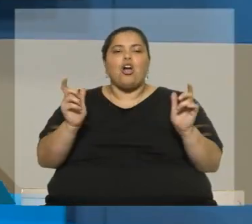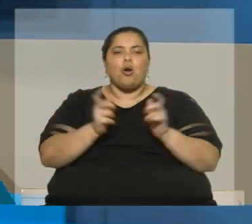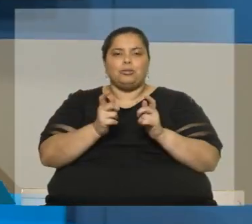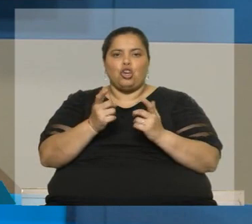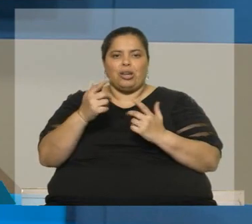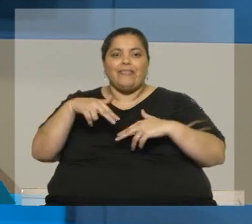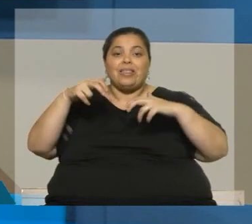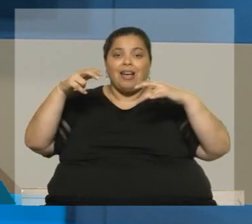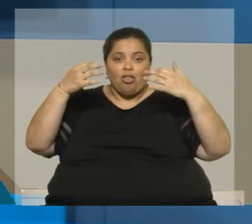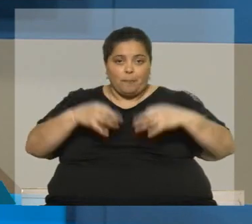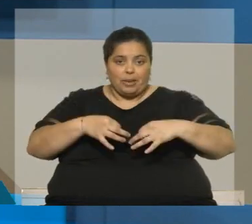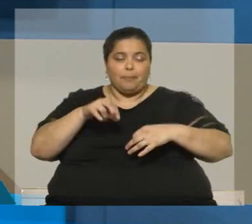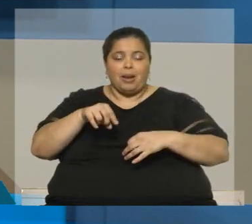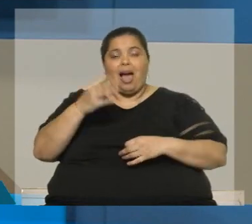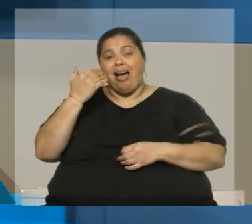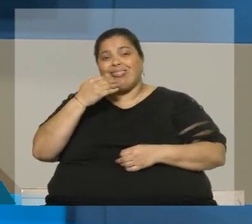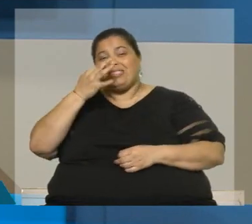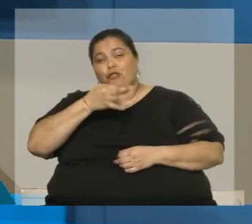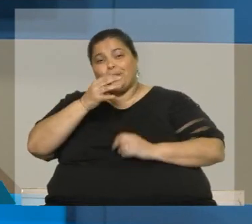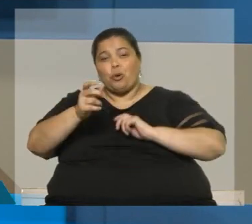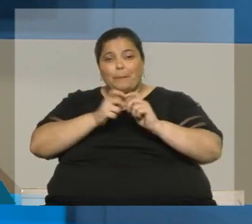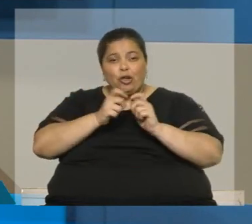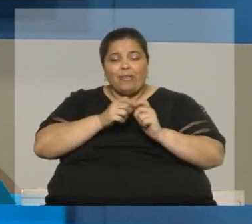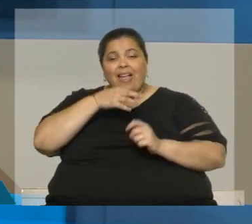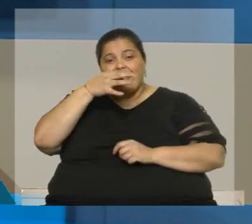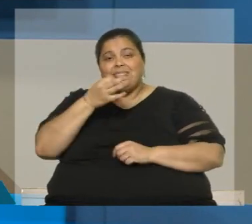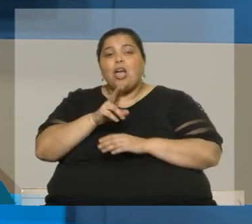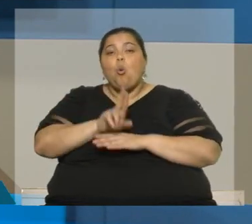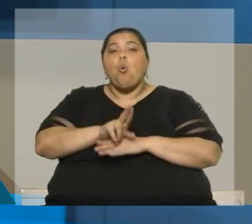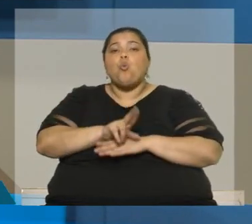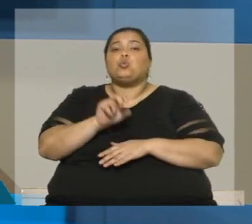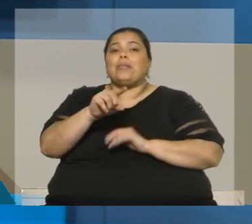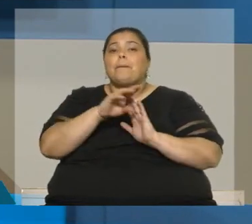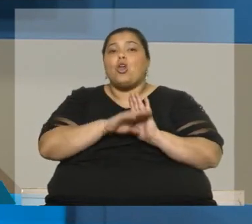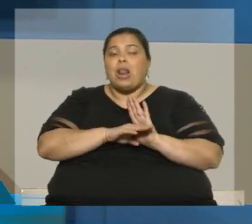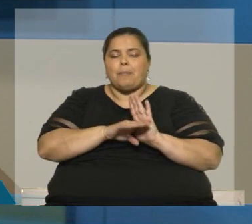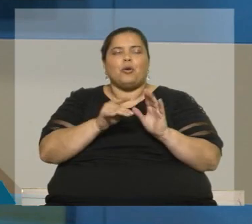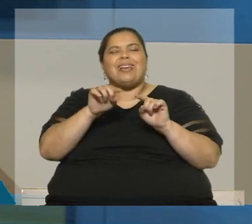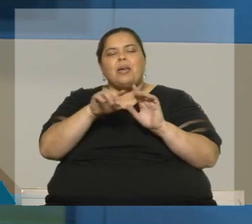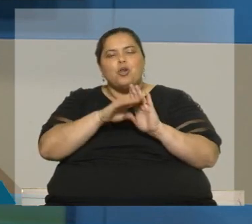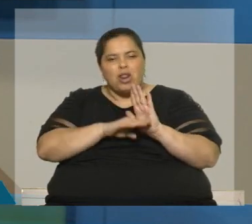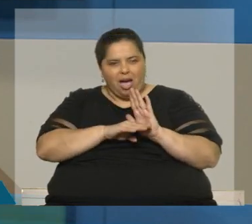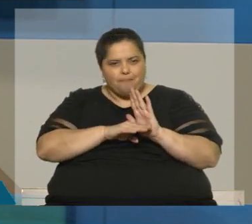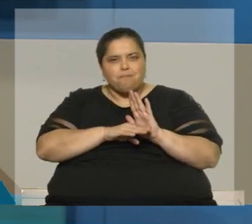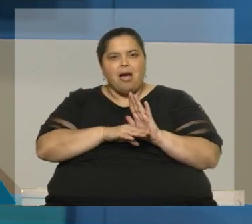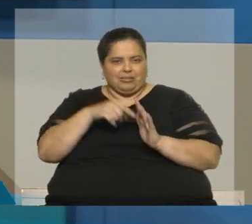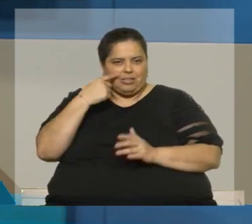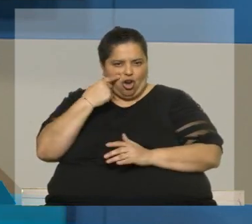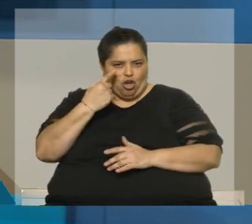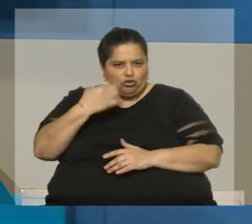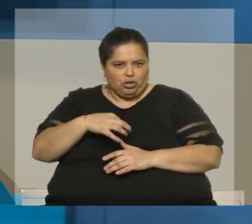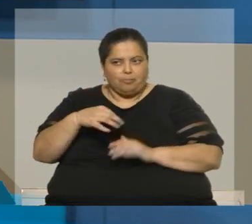de que hubiera informaciones periodísticas acerca de un uso irregular del programa Pegasus. El programa Pegasus es un programa que si se utiliza